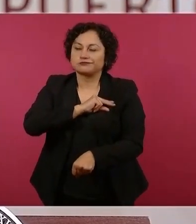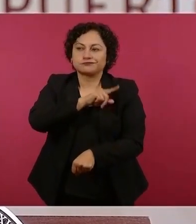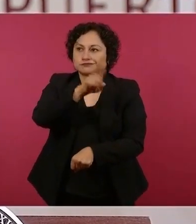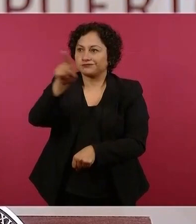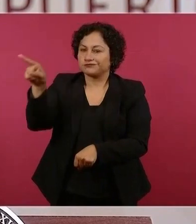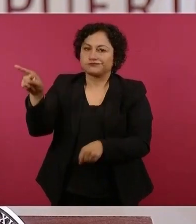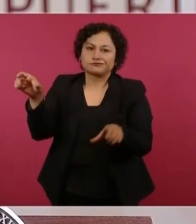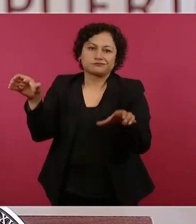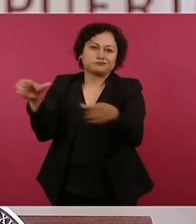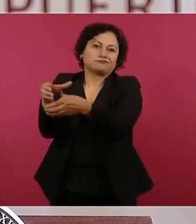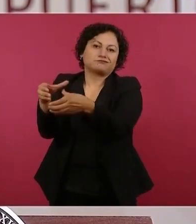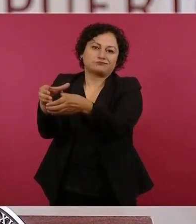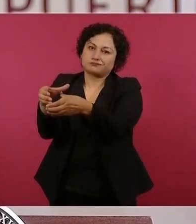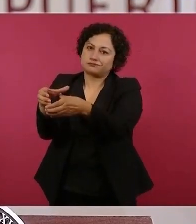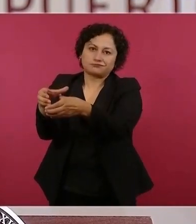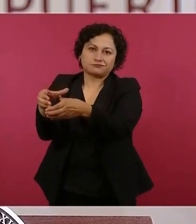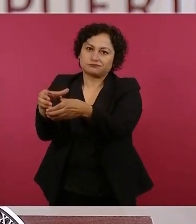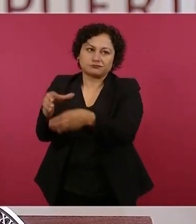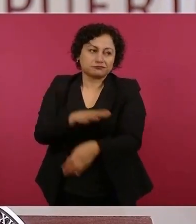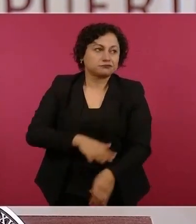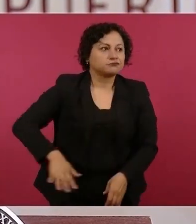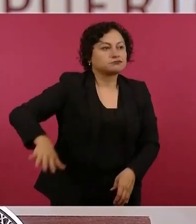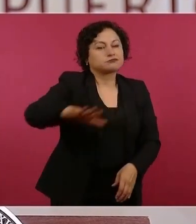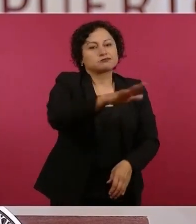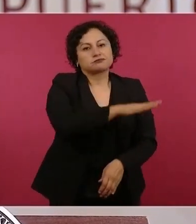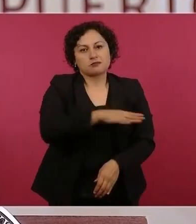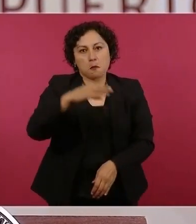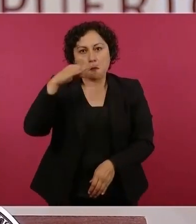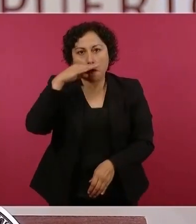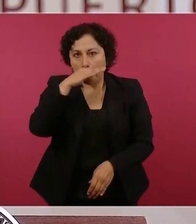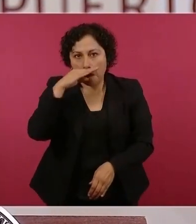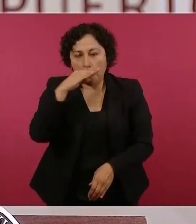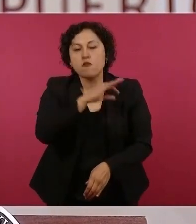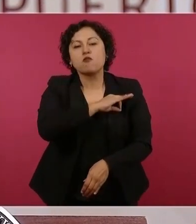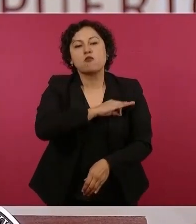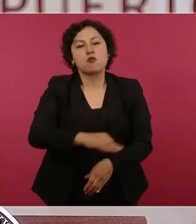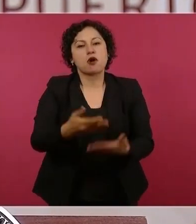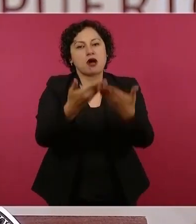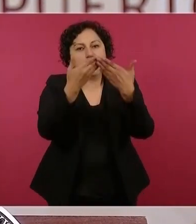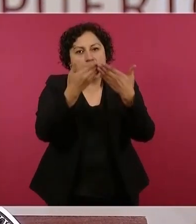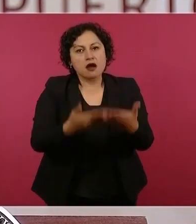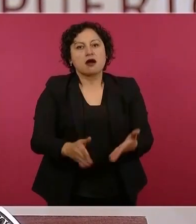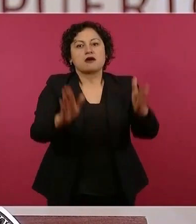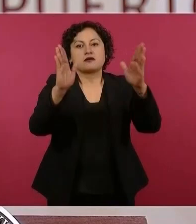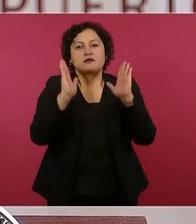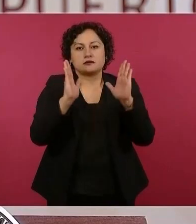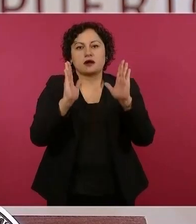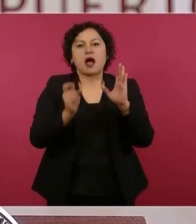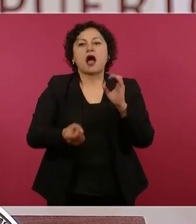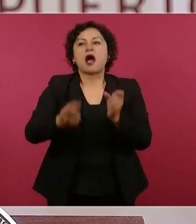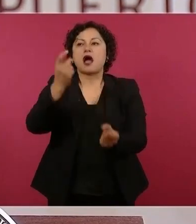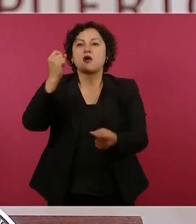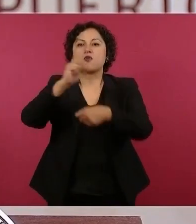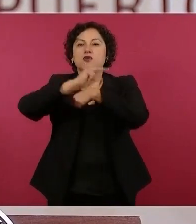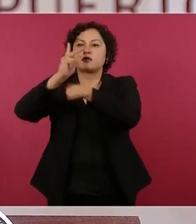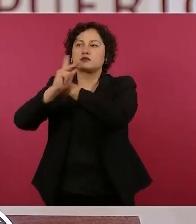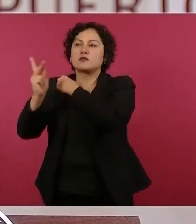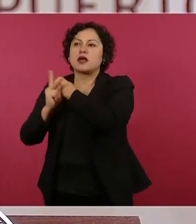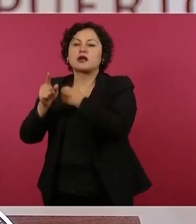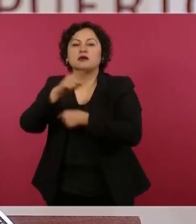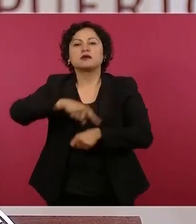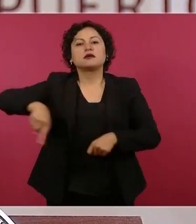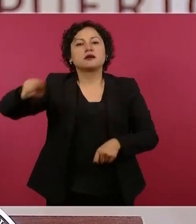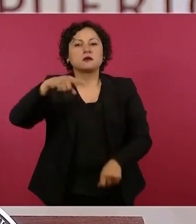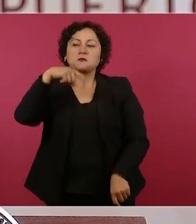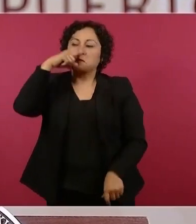población en países, que evito su nombre, pero que presumen de muchos recursos, pero donde la cobertura